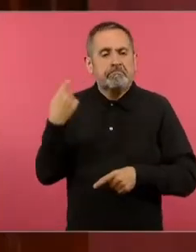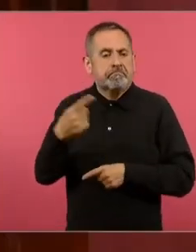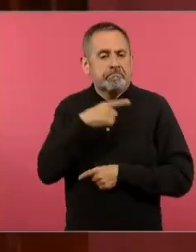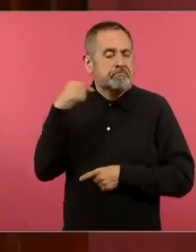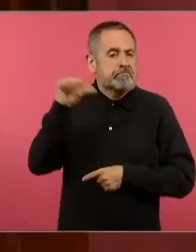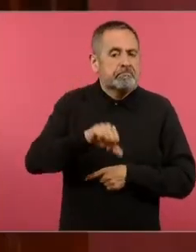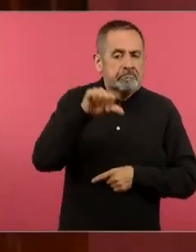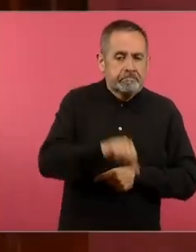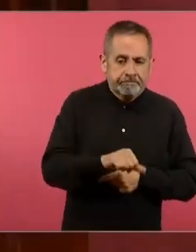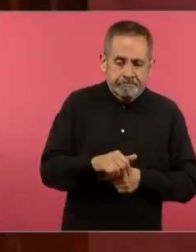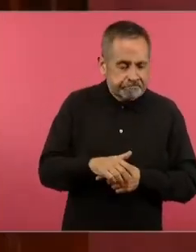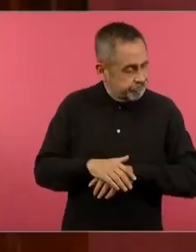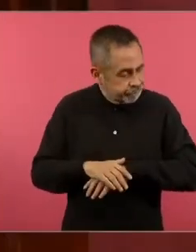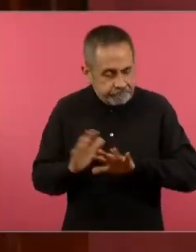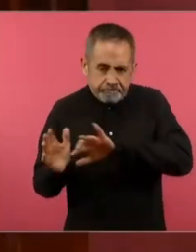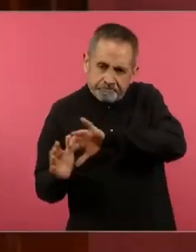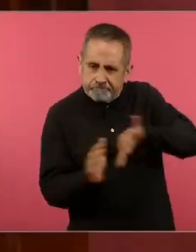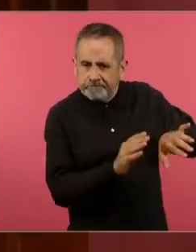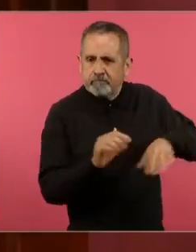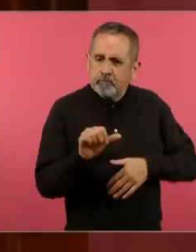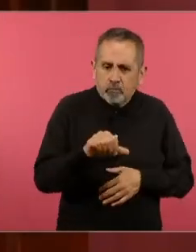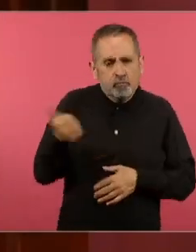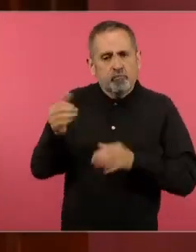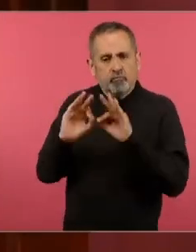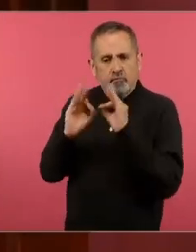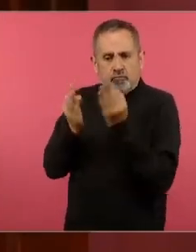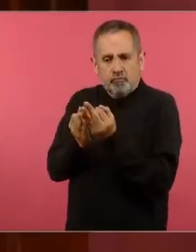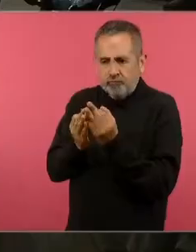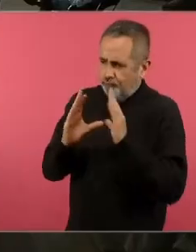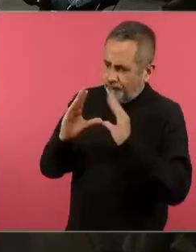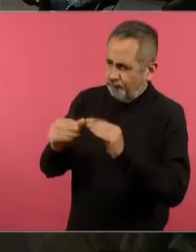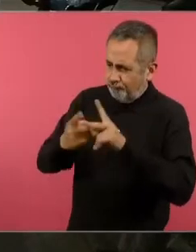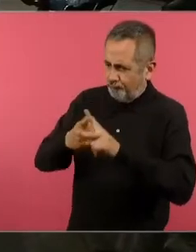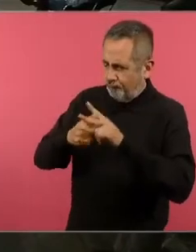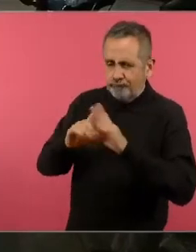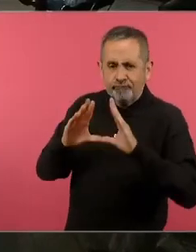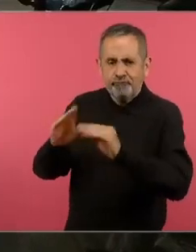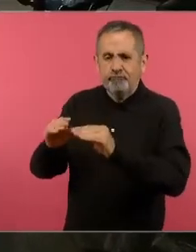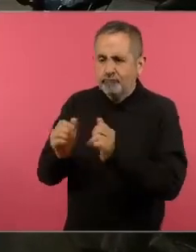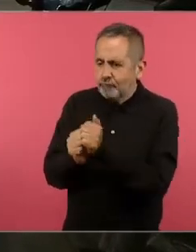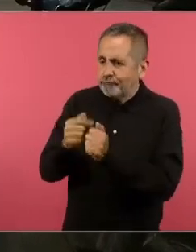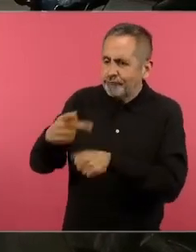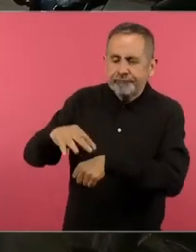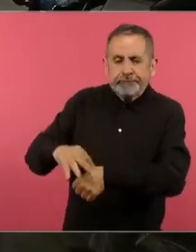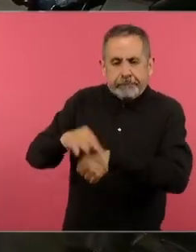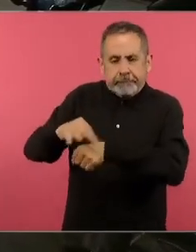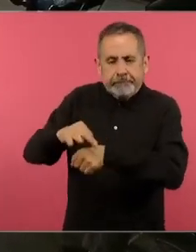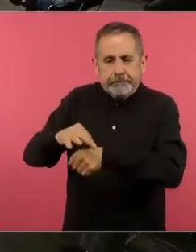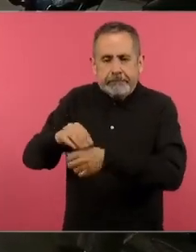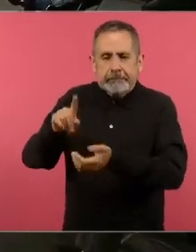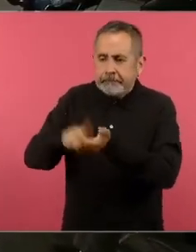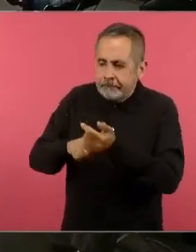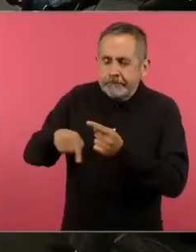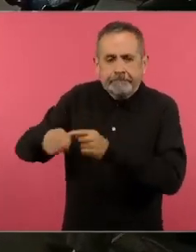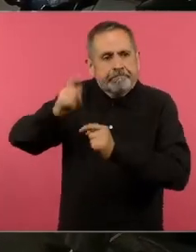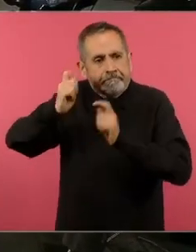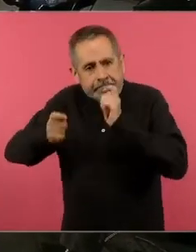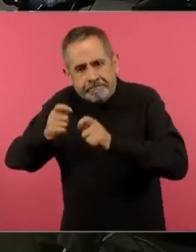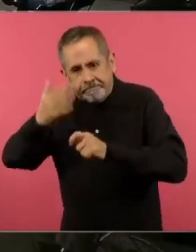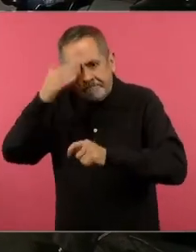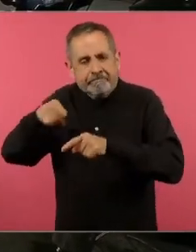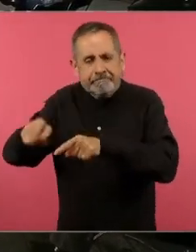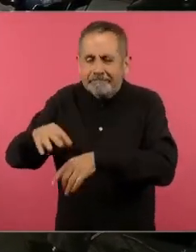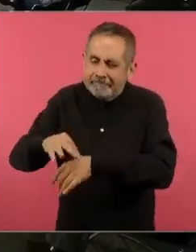otro acercamiento al conocimiento de las matemáticas pero desde la vida desde lo que para el alumno es significativo